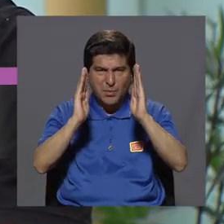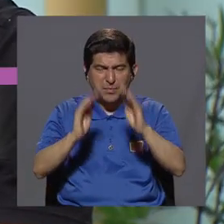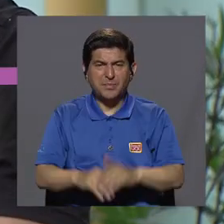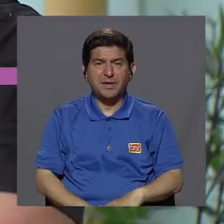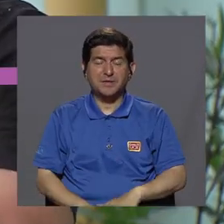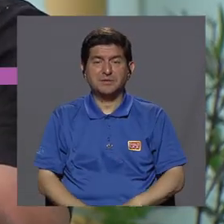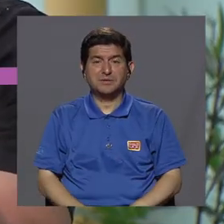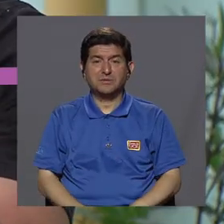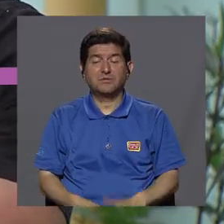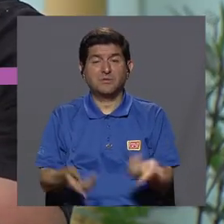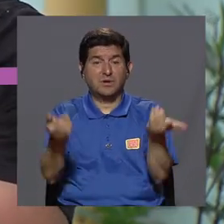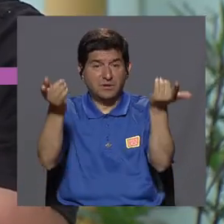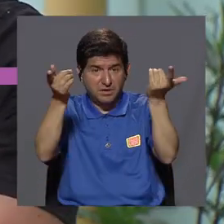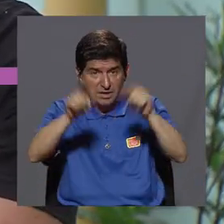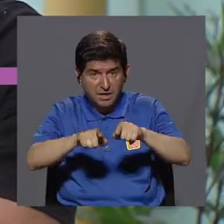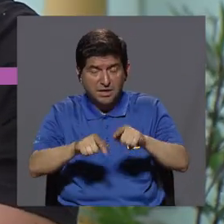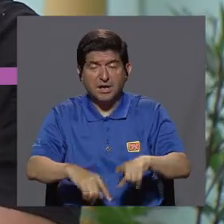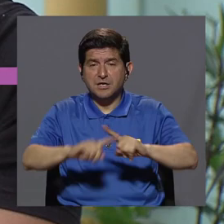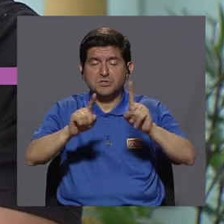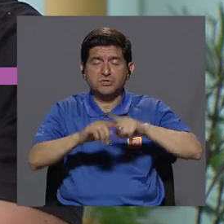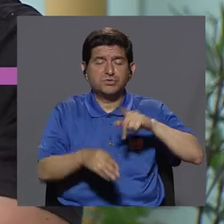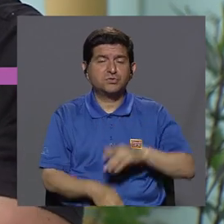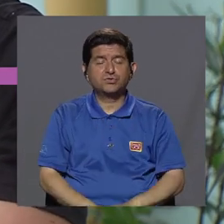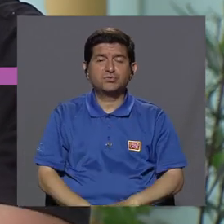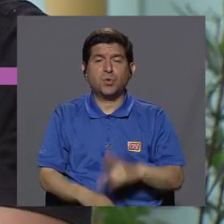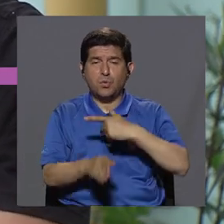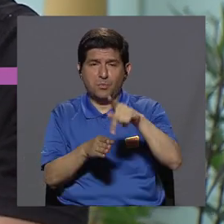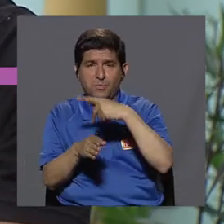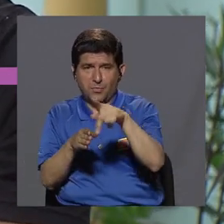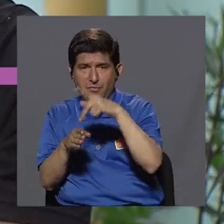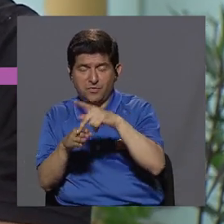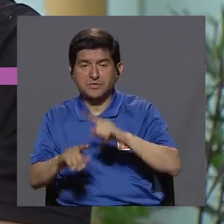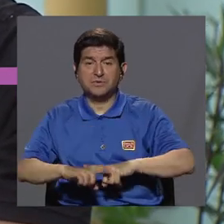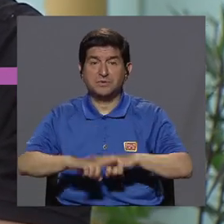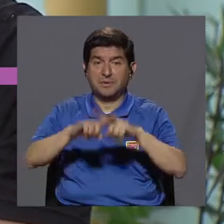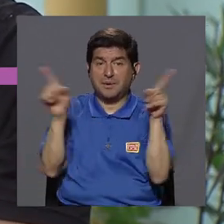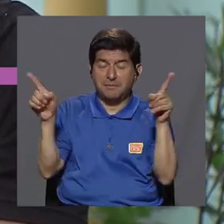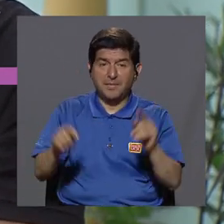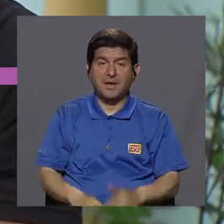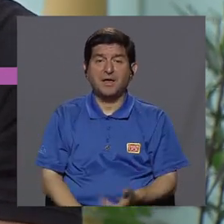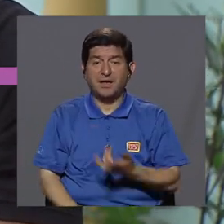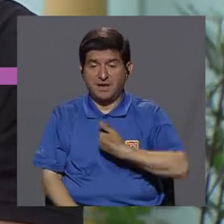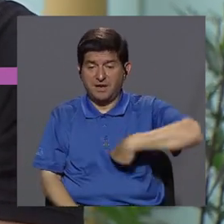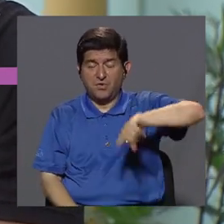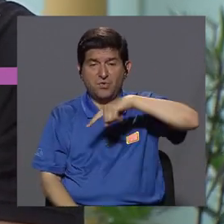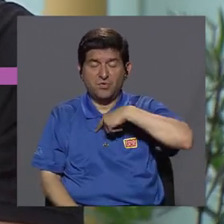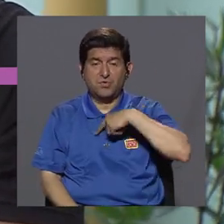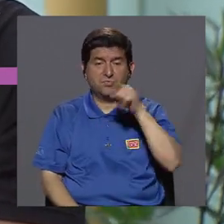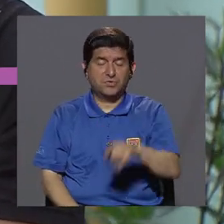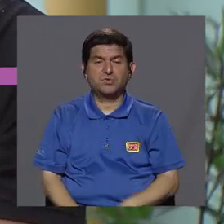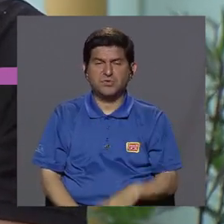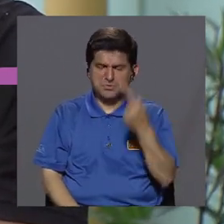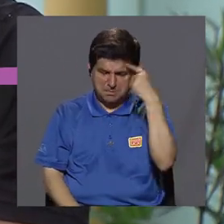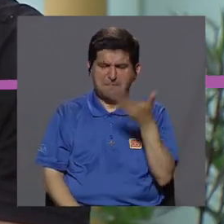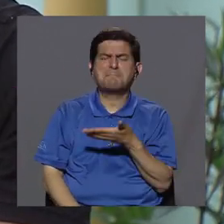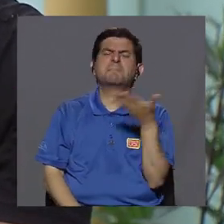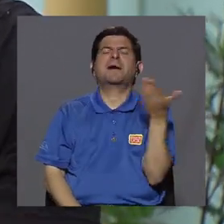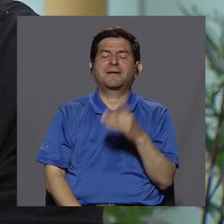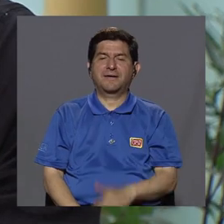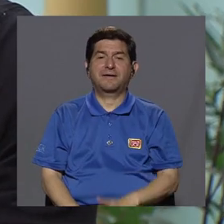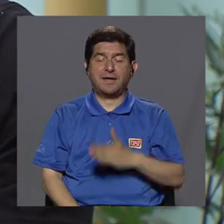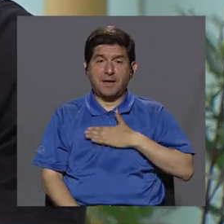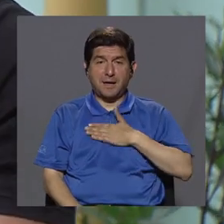la parte multidisciplinario, se trata, pero nos estamos quedando en ese para qué.